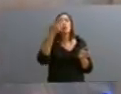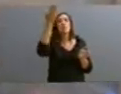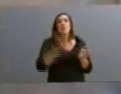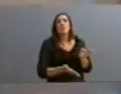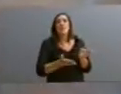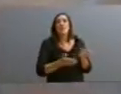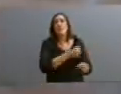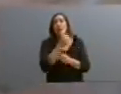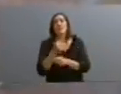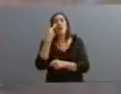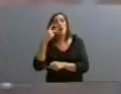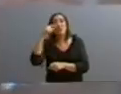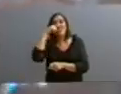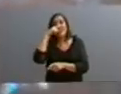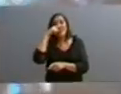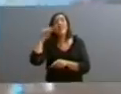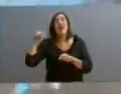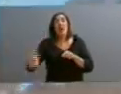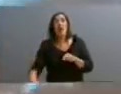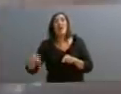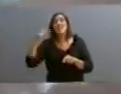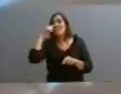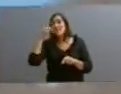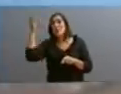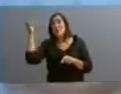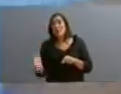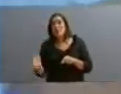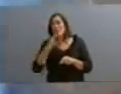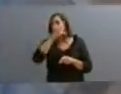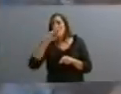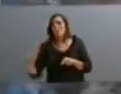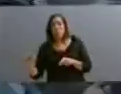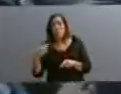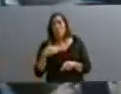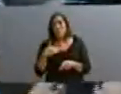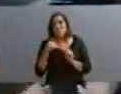2003 al 2007, y el 7% que fue la reducción más chiquita mía.